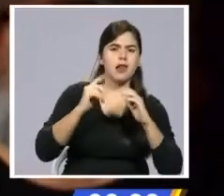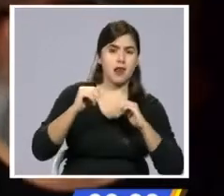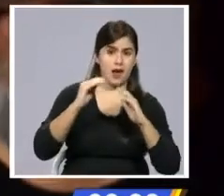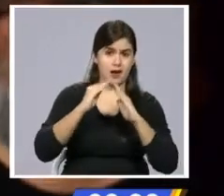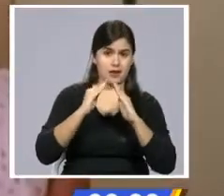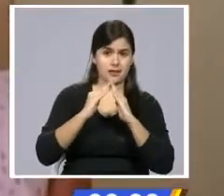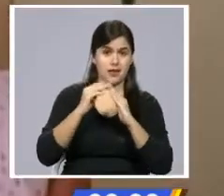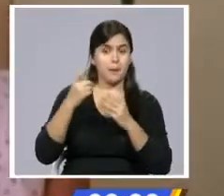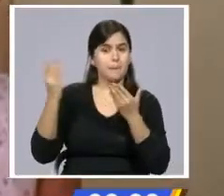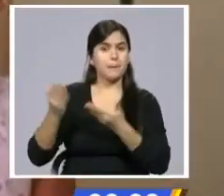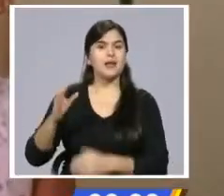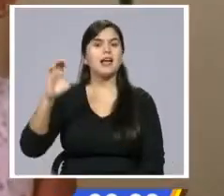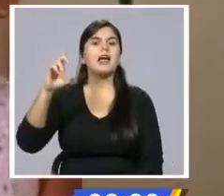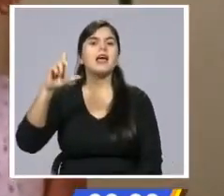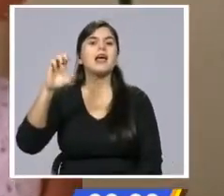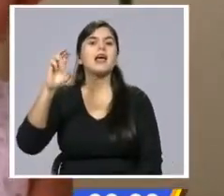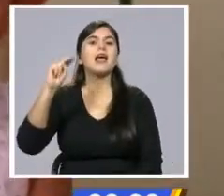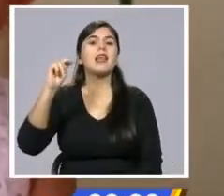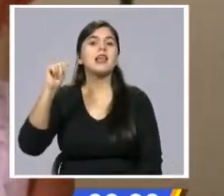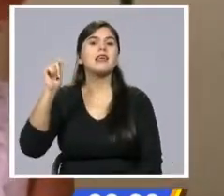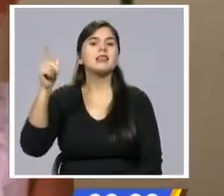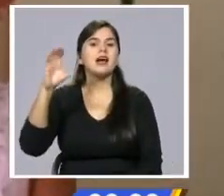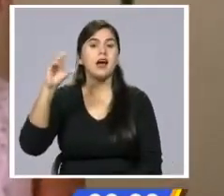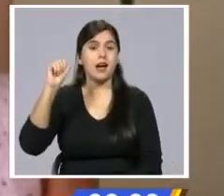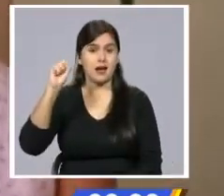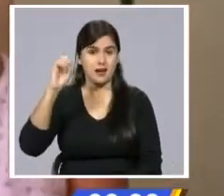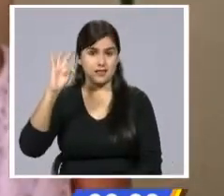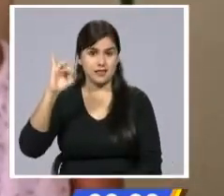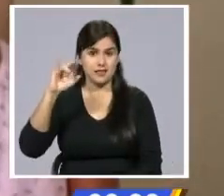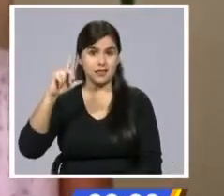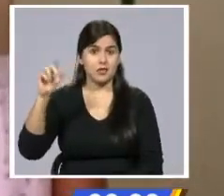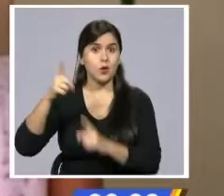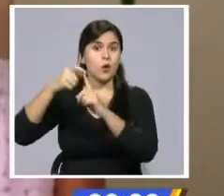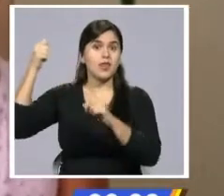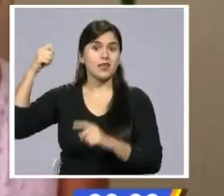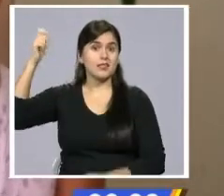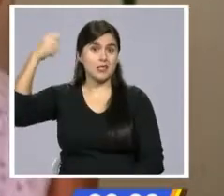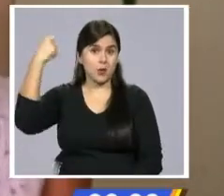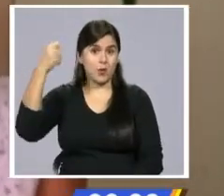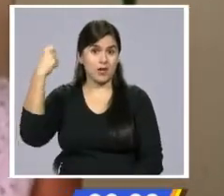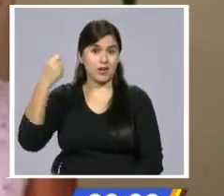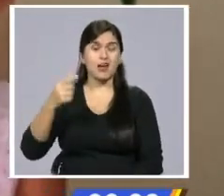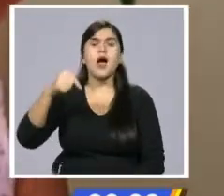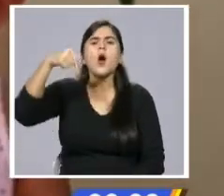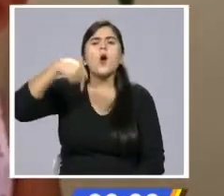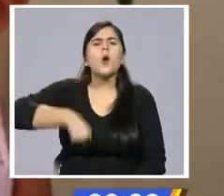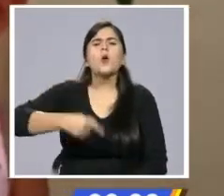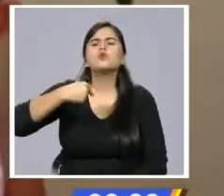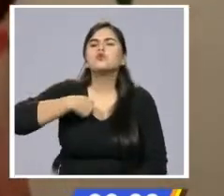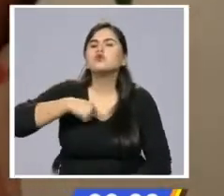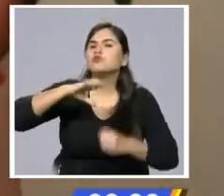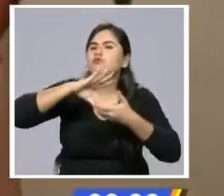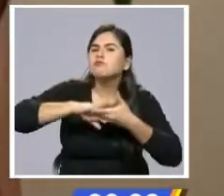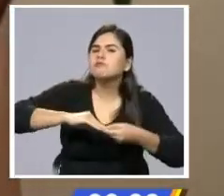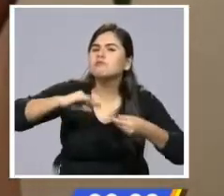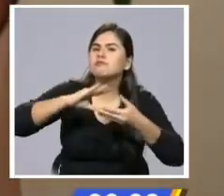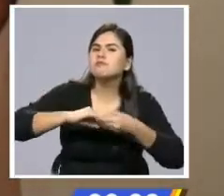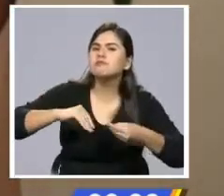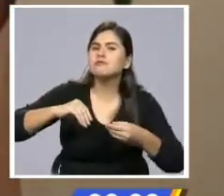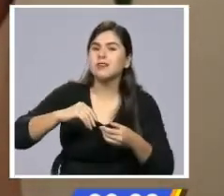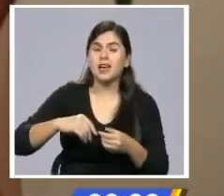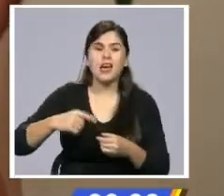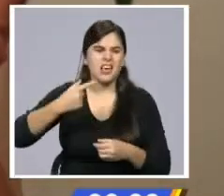Nicoya. Soy Elena Angulo Castillo. Hoy les vengo a contar qué hacemos